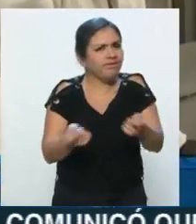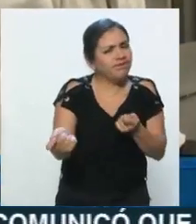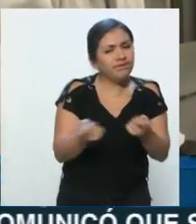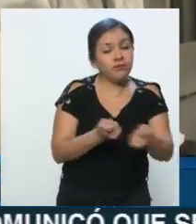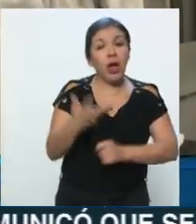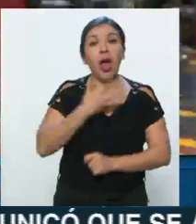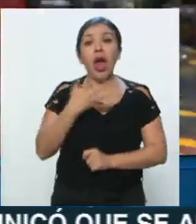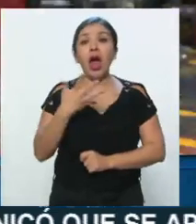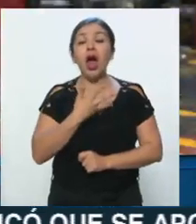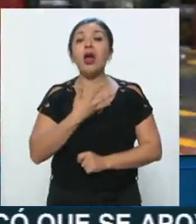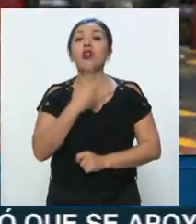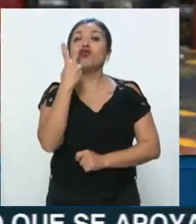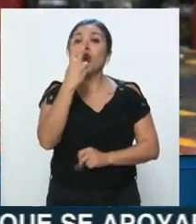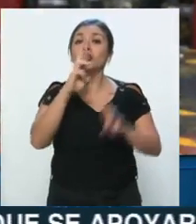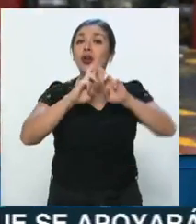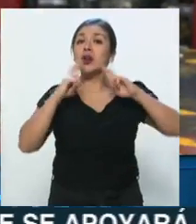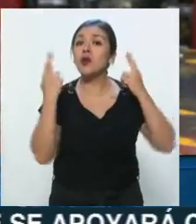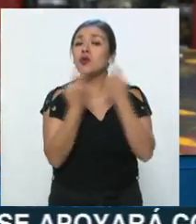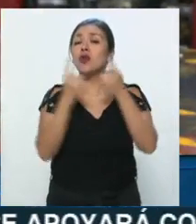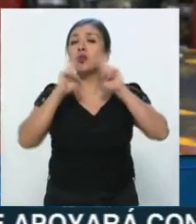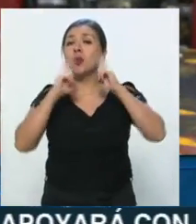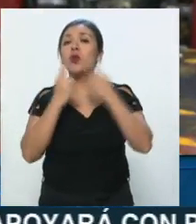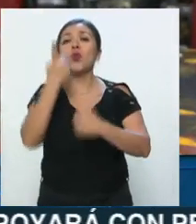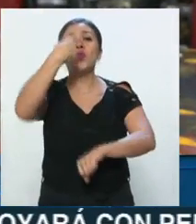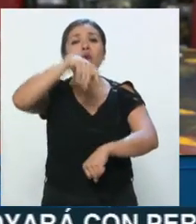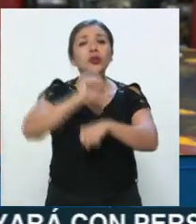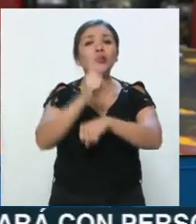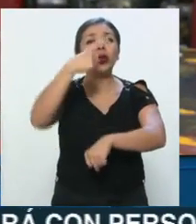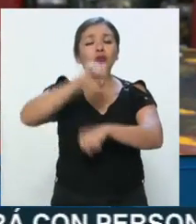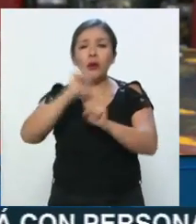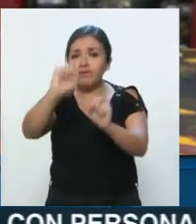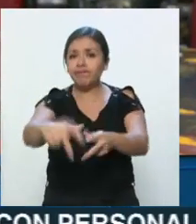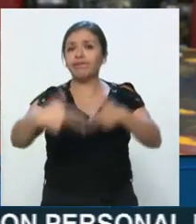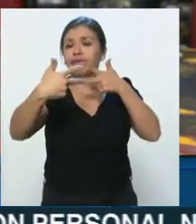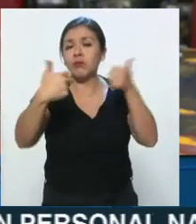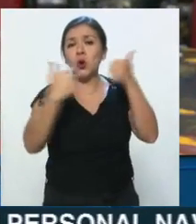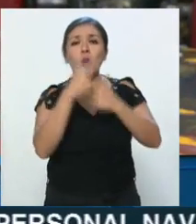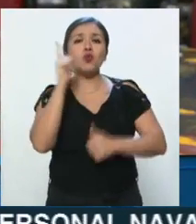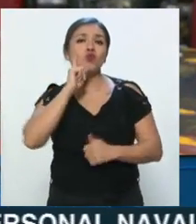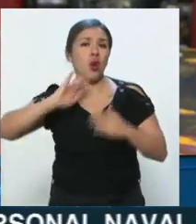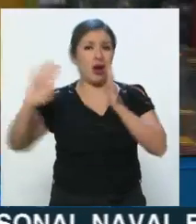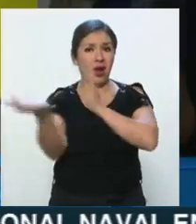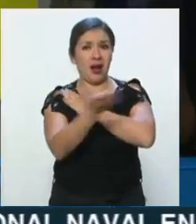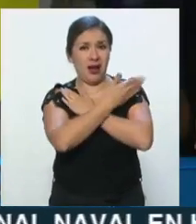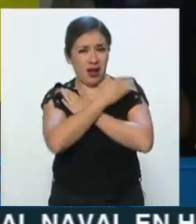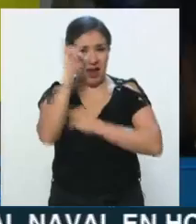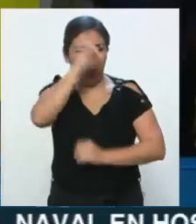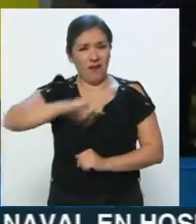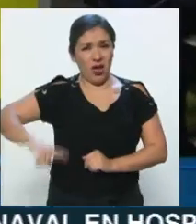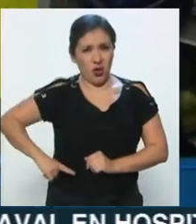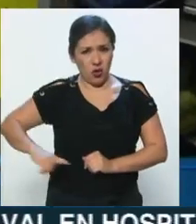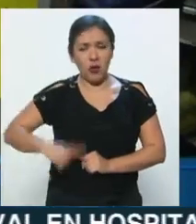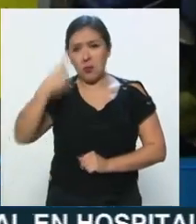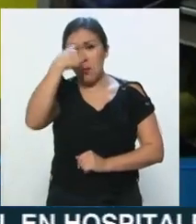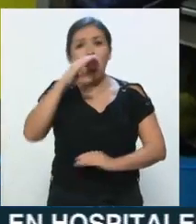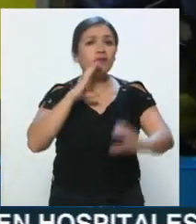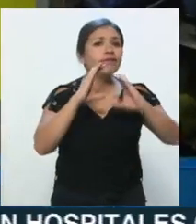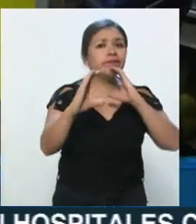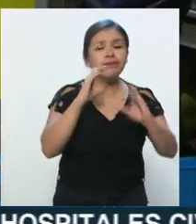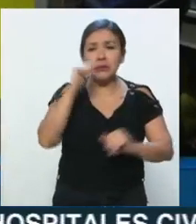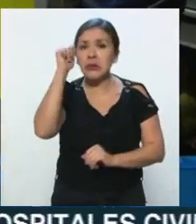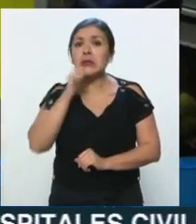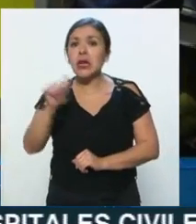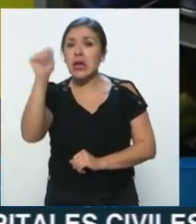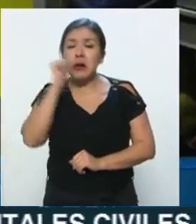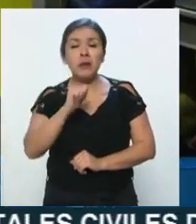dos sesiones semanales de cabildo de la ciudad de manera virtual con la jefa de gobierno y ahí nos mantenemos en comunicación y en